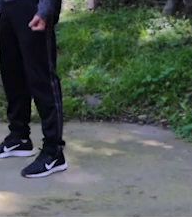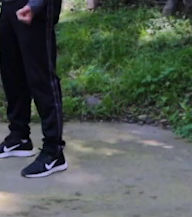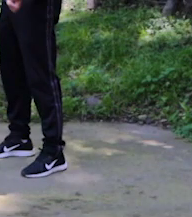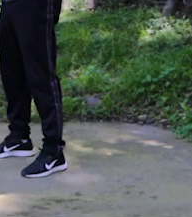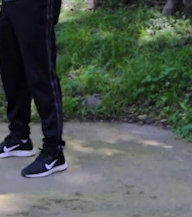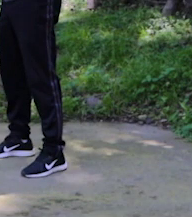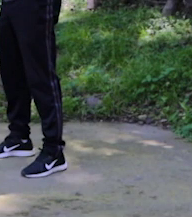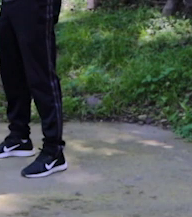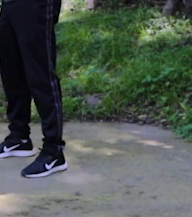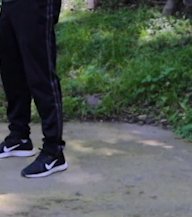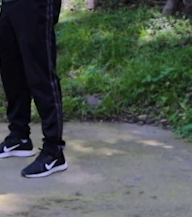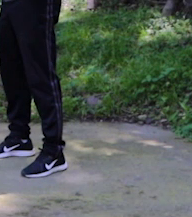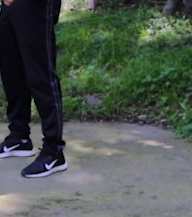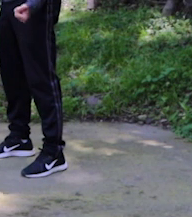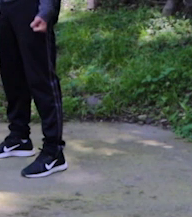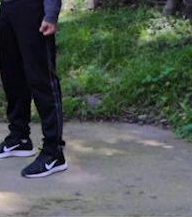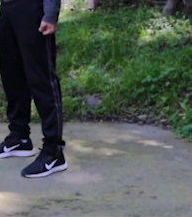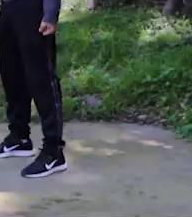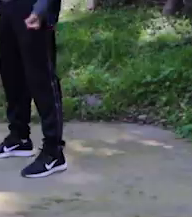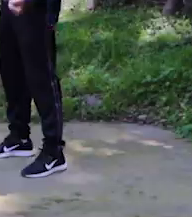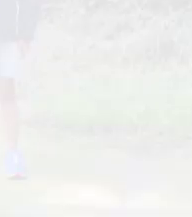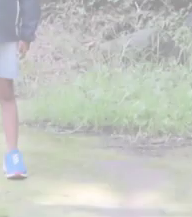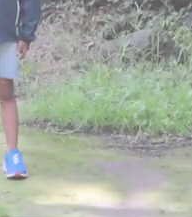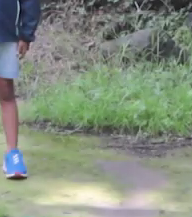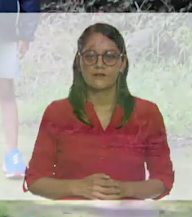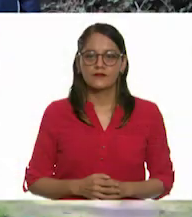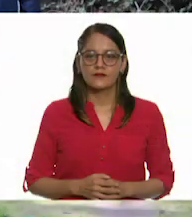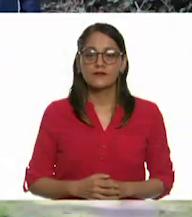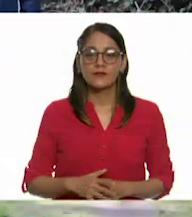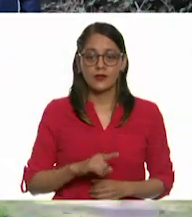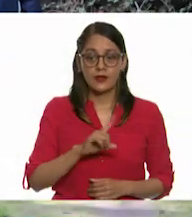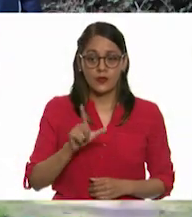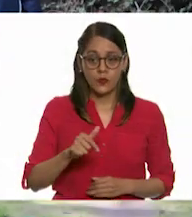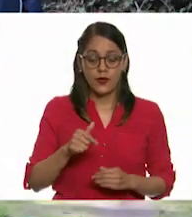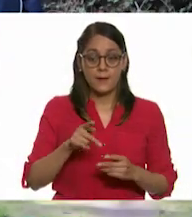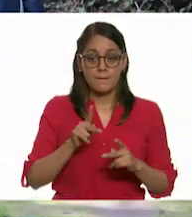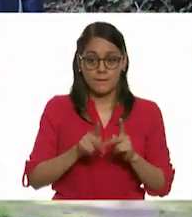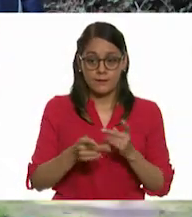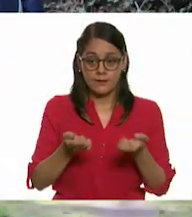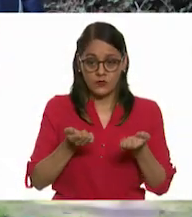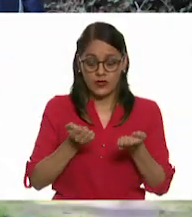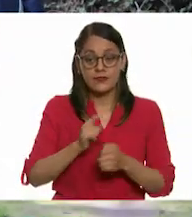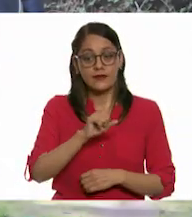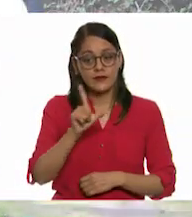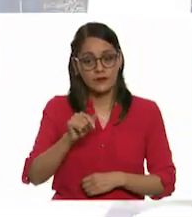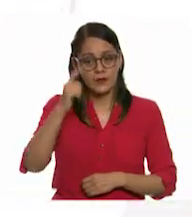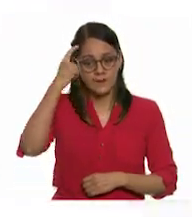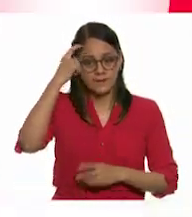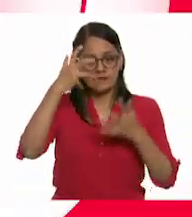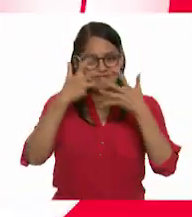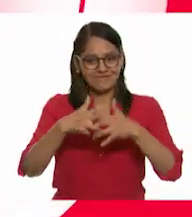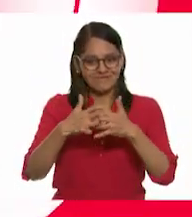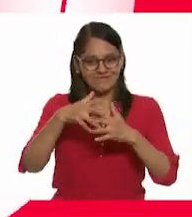exacto. Con fuerza, que se vea. Bien. Y después de cada pausa, activa tu mente.